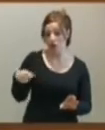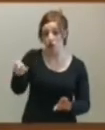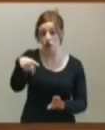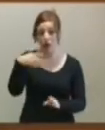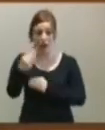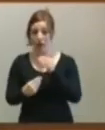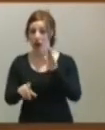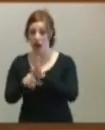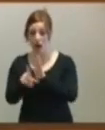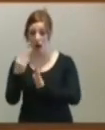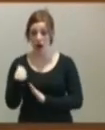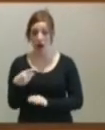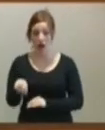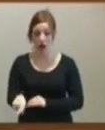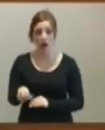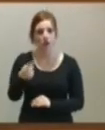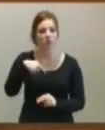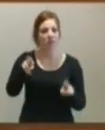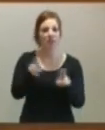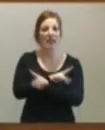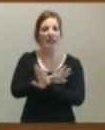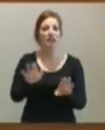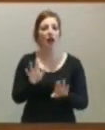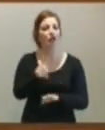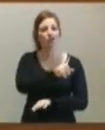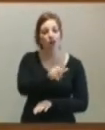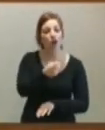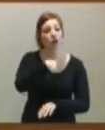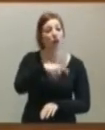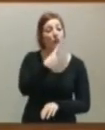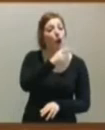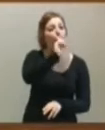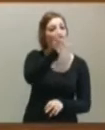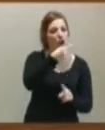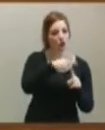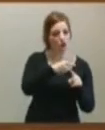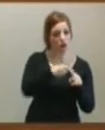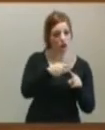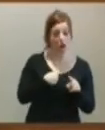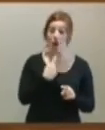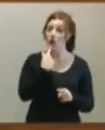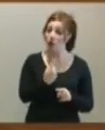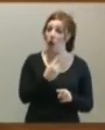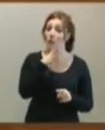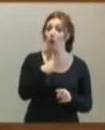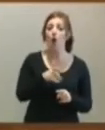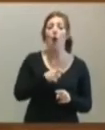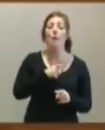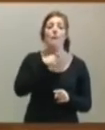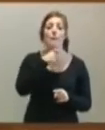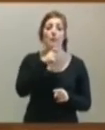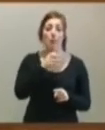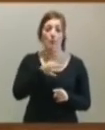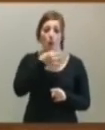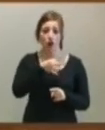Una disposición derogatoria, la suprimimos y ya está. No. Nosotros decíamos otra cosa, y en esto discrepo con lo que decía la portavoz de Izquierda